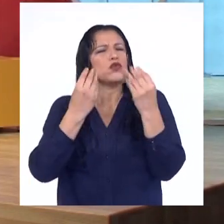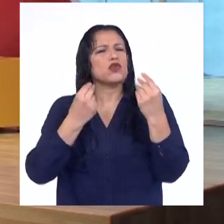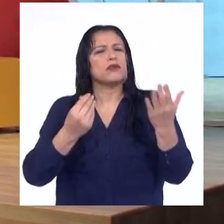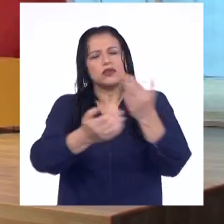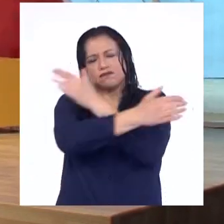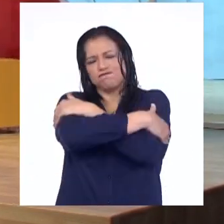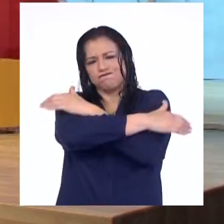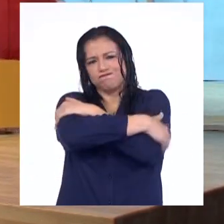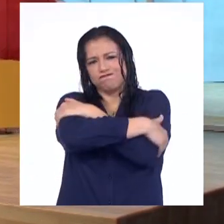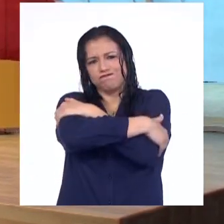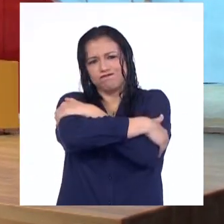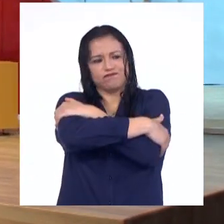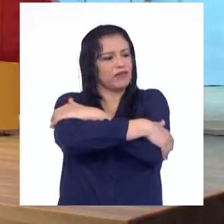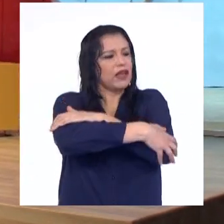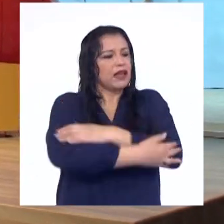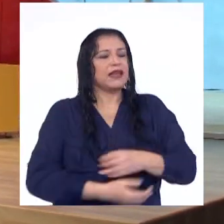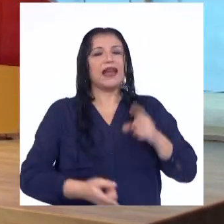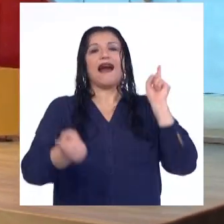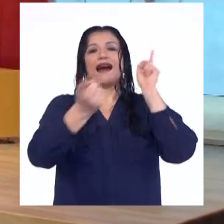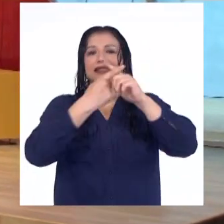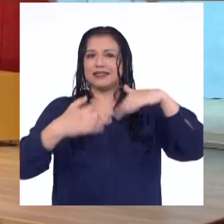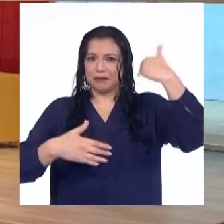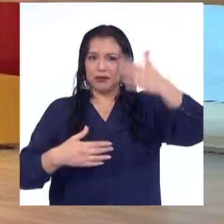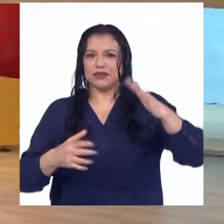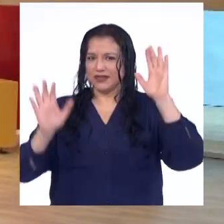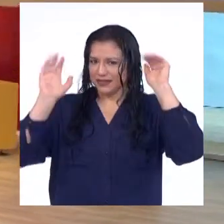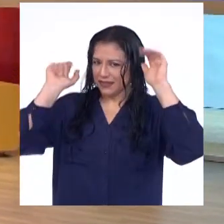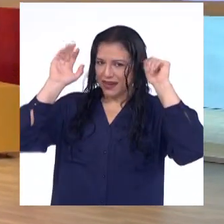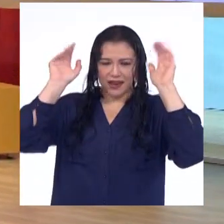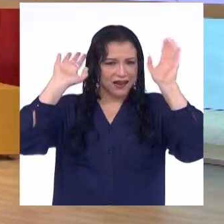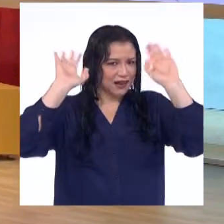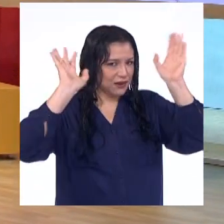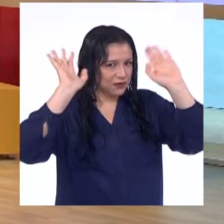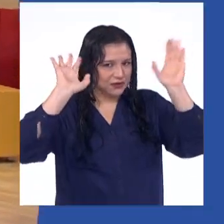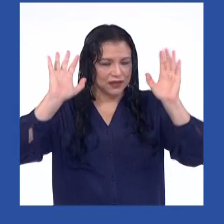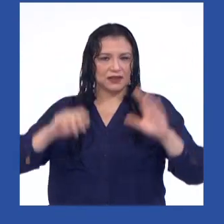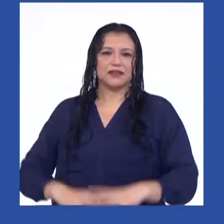abrazo y tu pananchicama. ¡Chao, chao! ¡Chao!